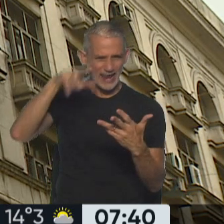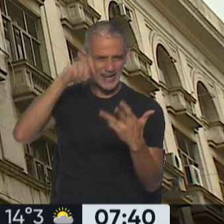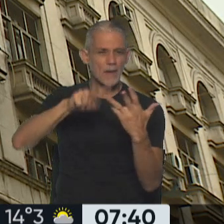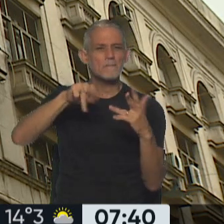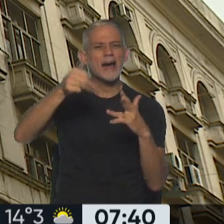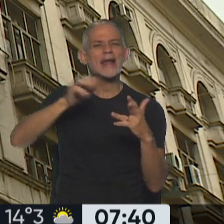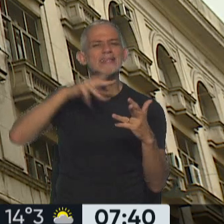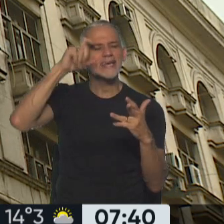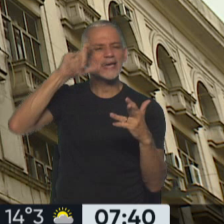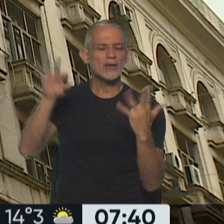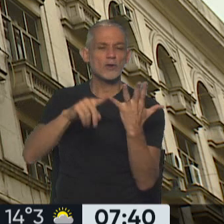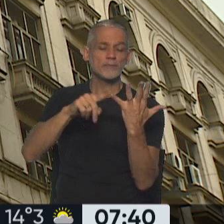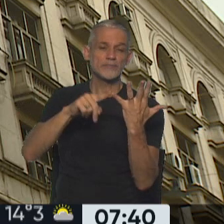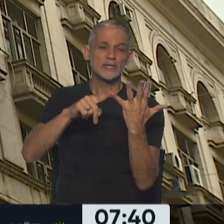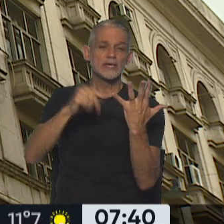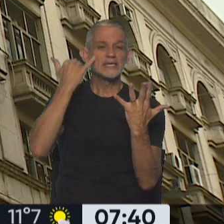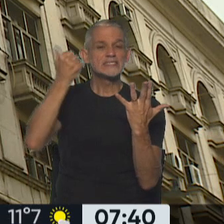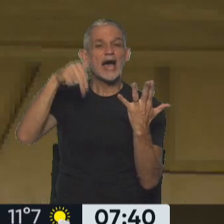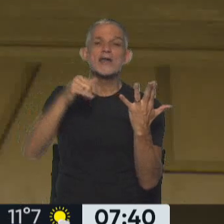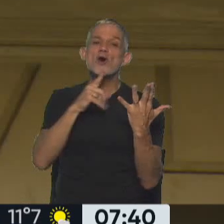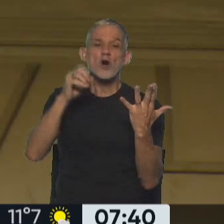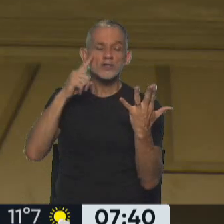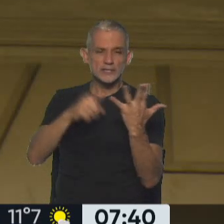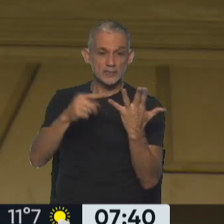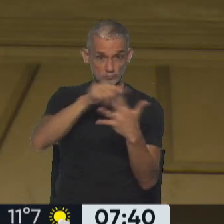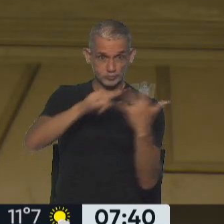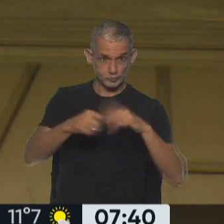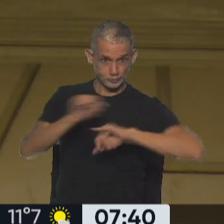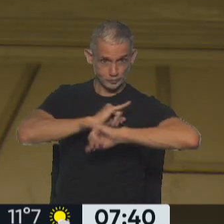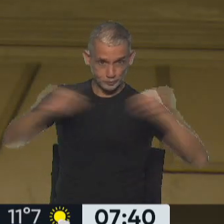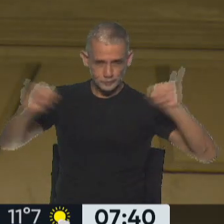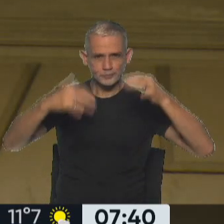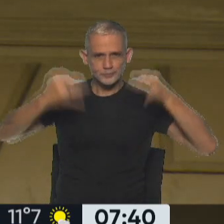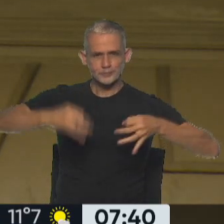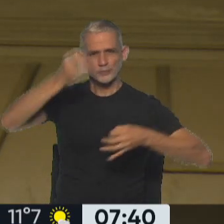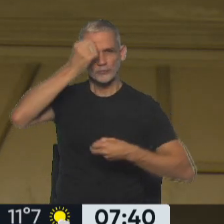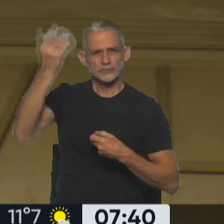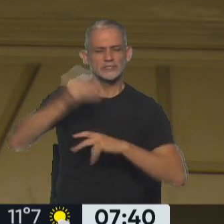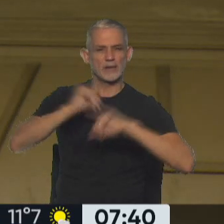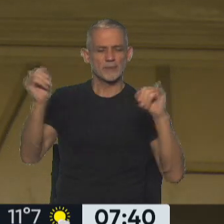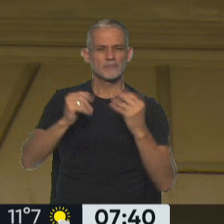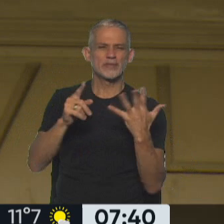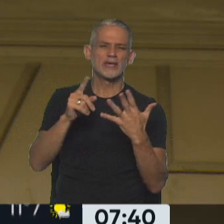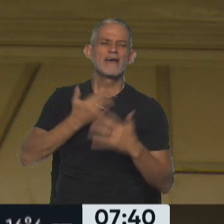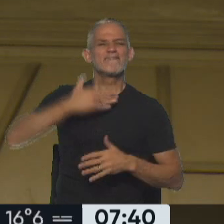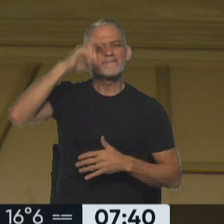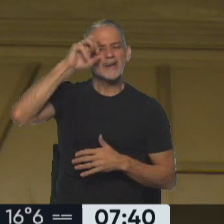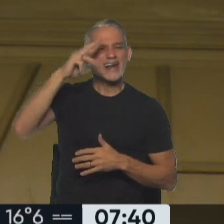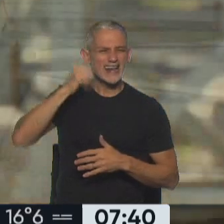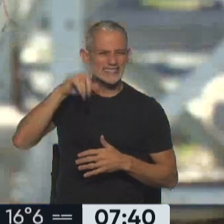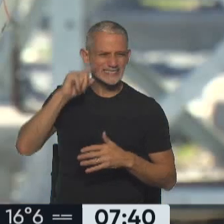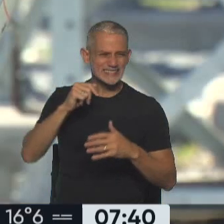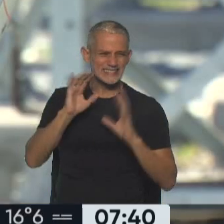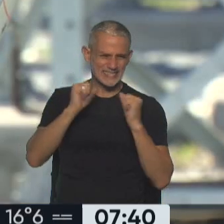de Energía Eléctrica Santiago Gianotti, va a oficializarse hoy. Ferraresi ya hace un tiempo le había presentado